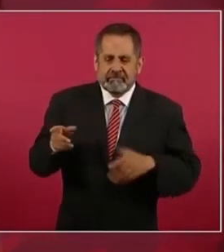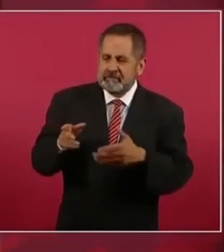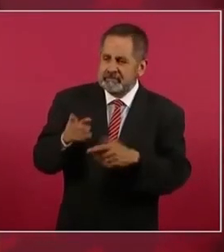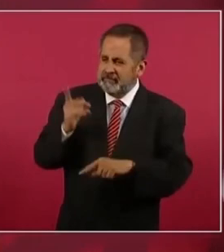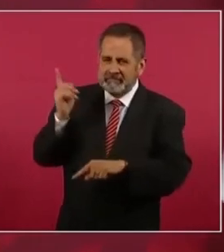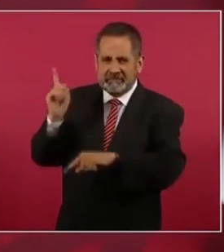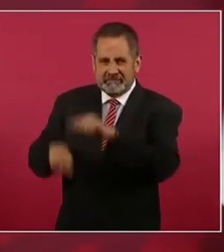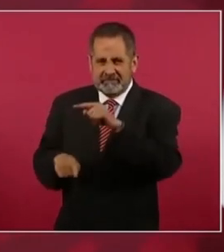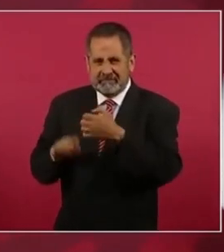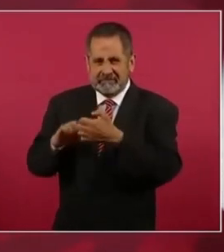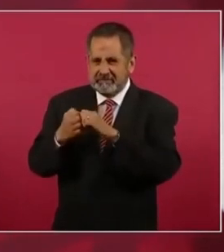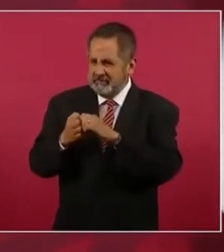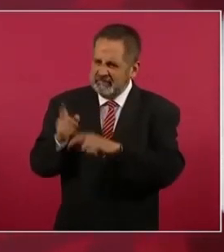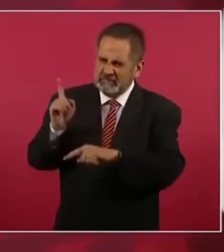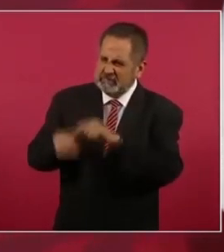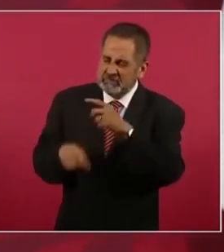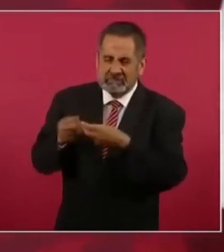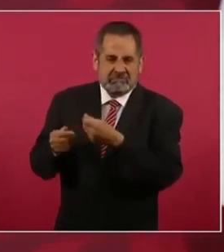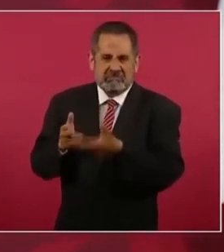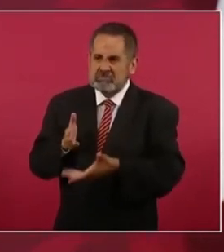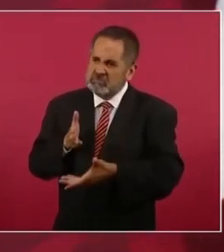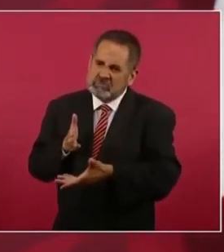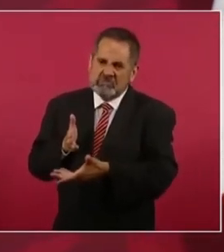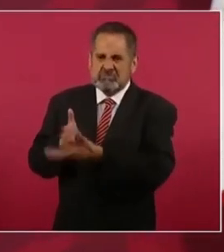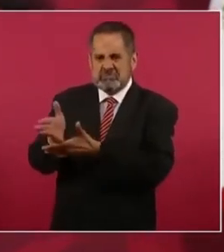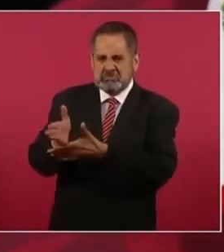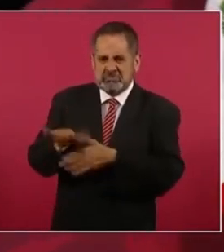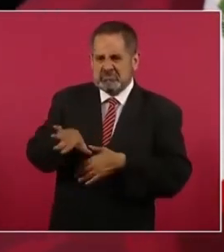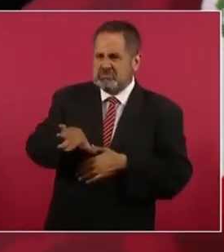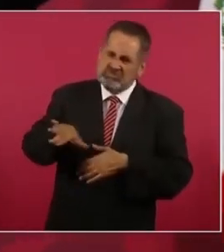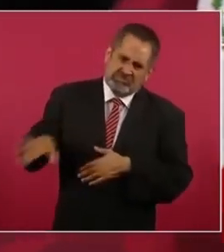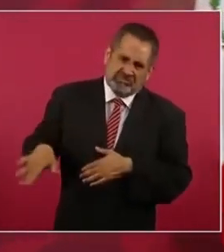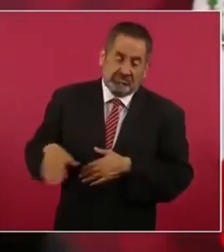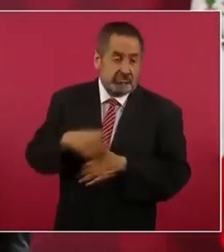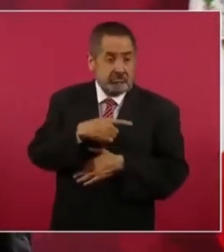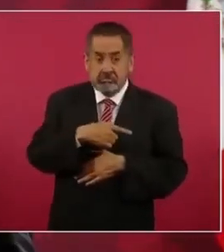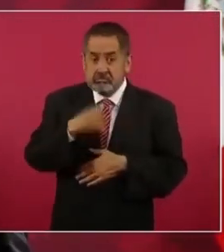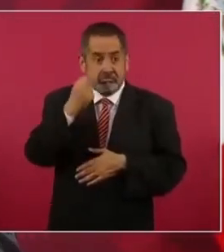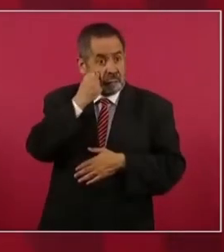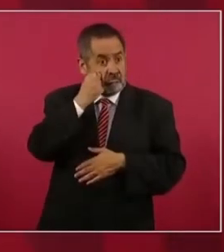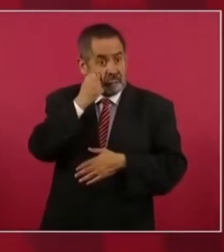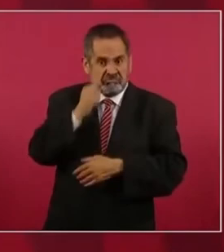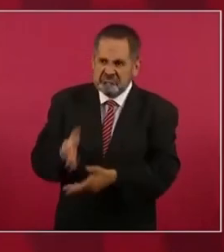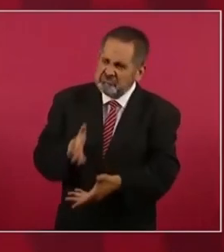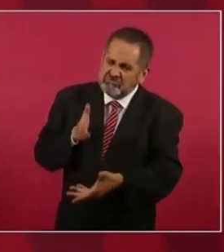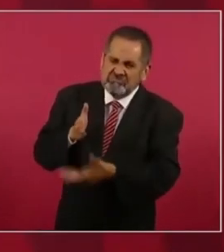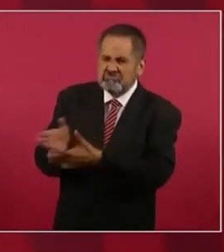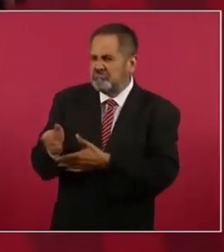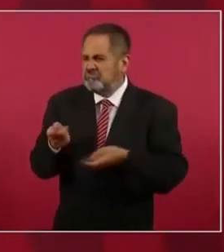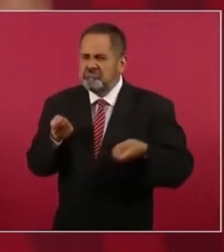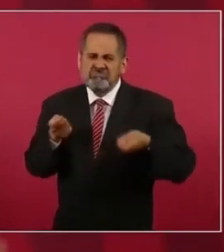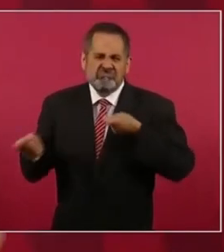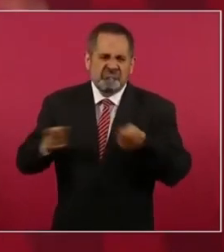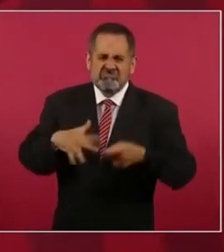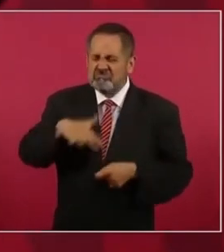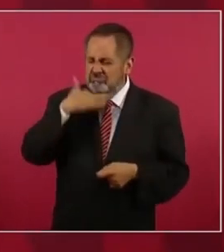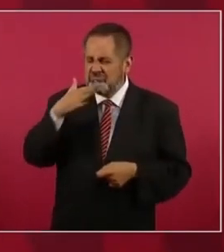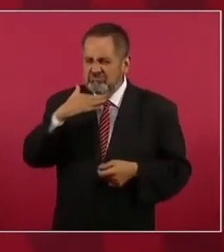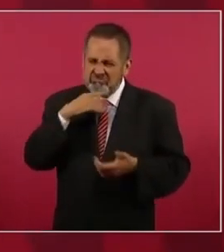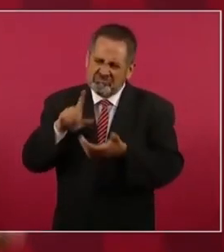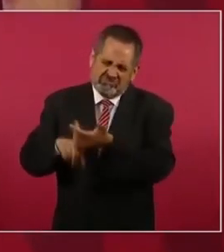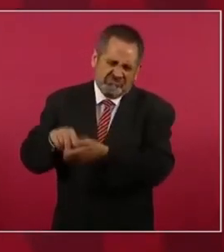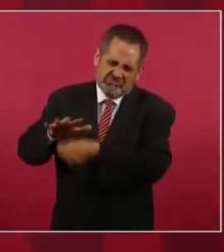vencer sino como enemigos a destruir ahí no les importó hacer el fraude